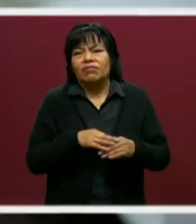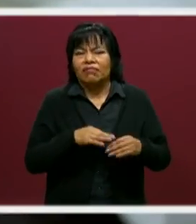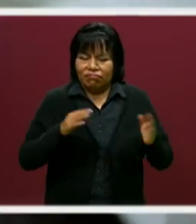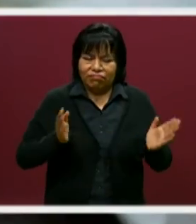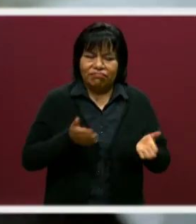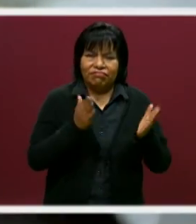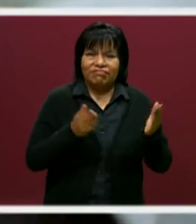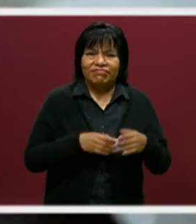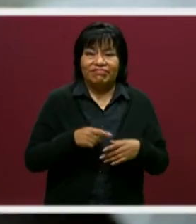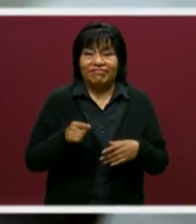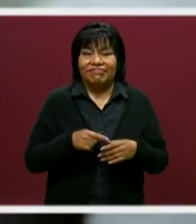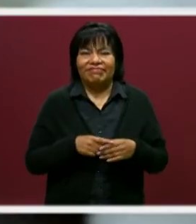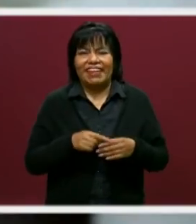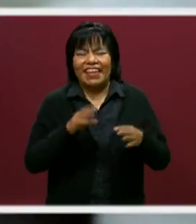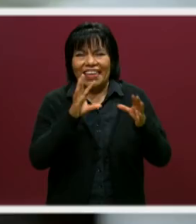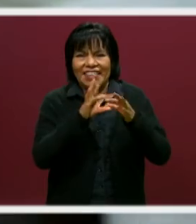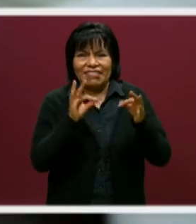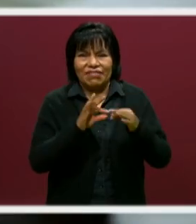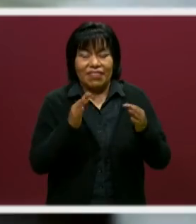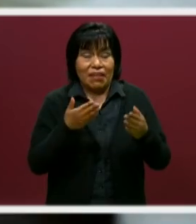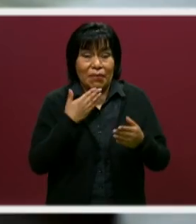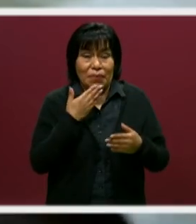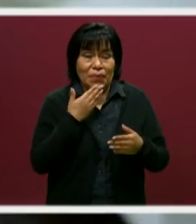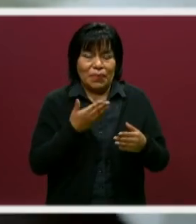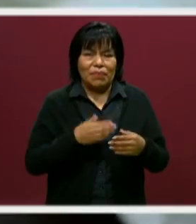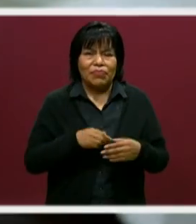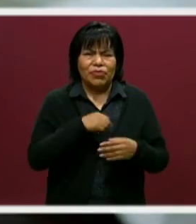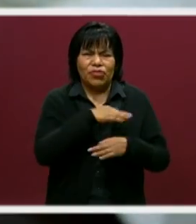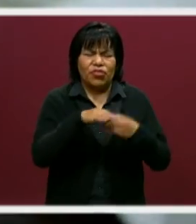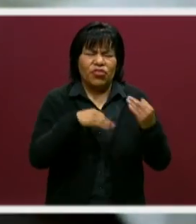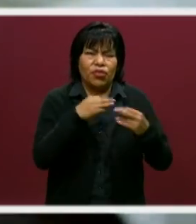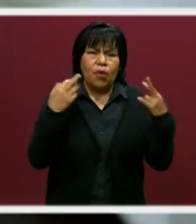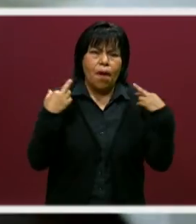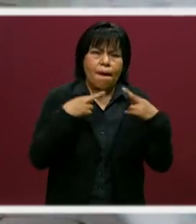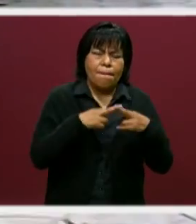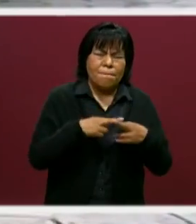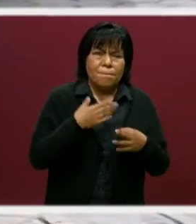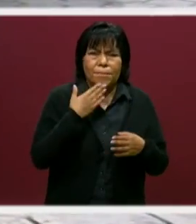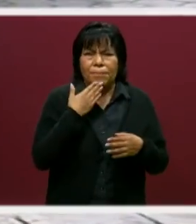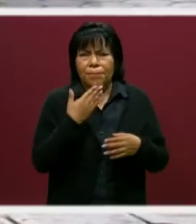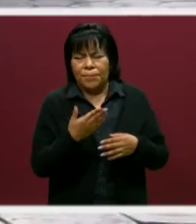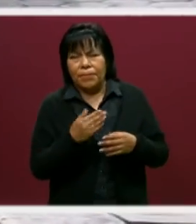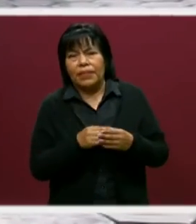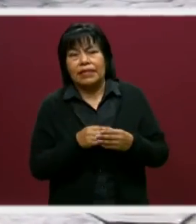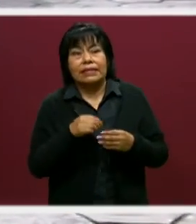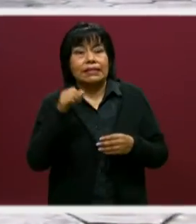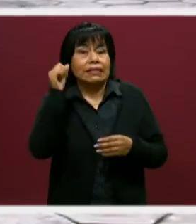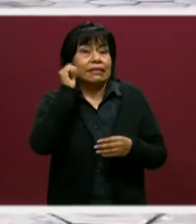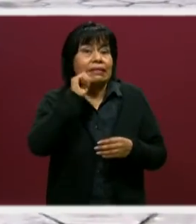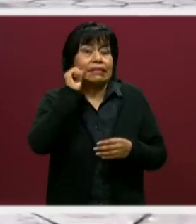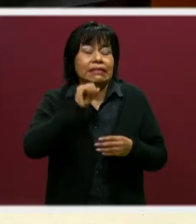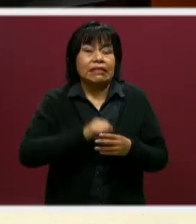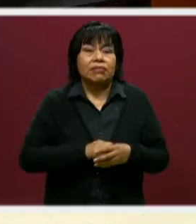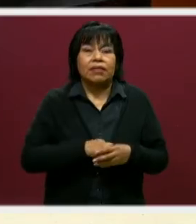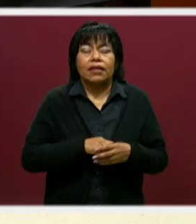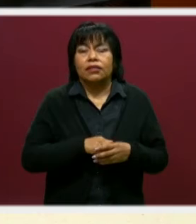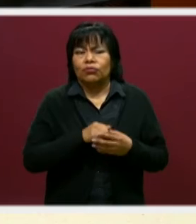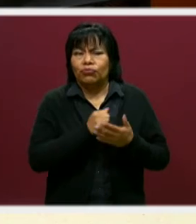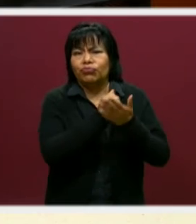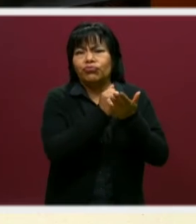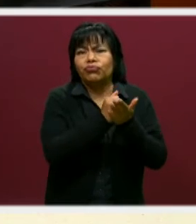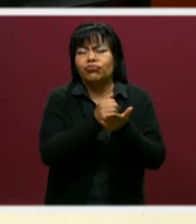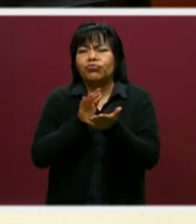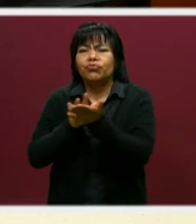entusiasmo que nos lo platica Johanna, que me imagino que todos los docentes, pues, están en ese ímpetu, ¿no?, de favorecer a